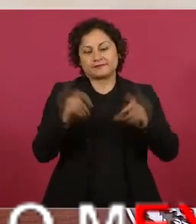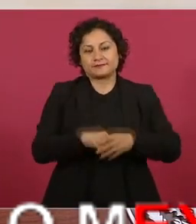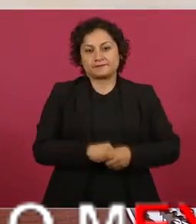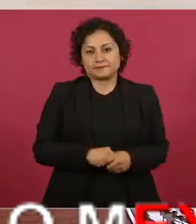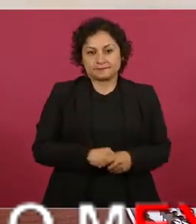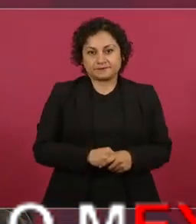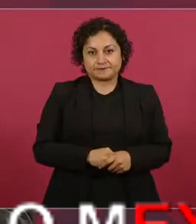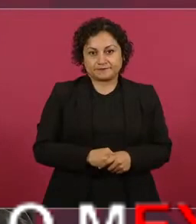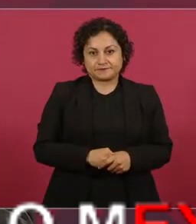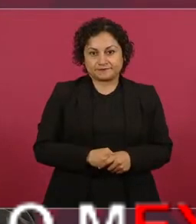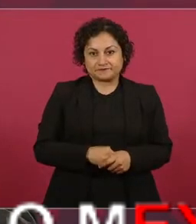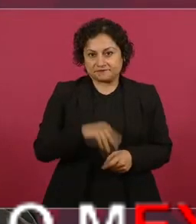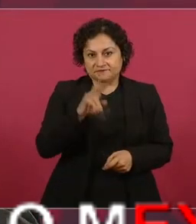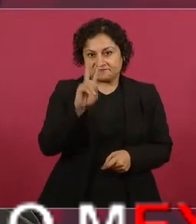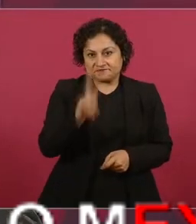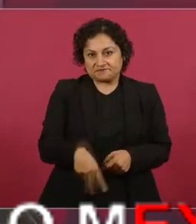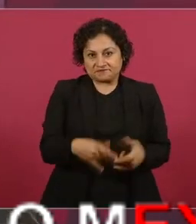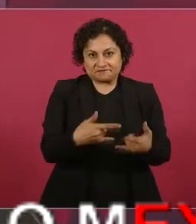fecunda